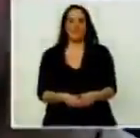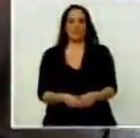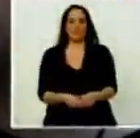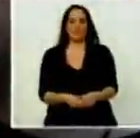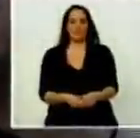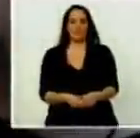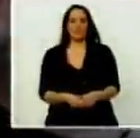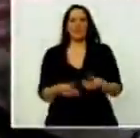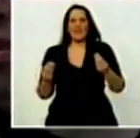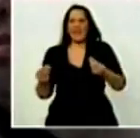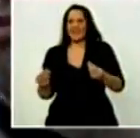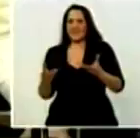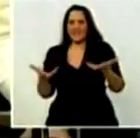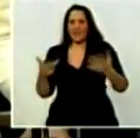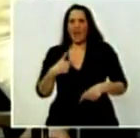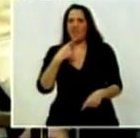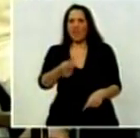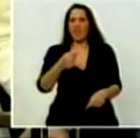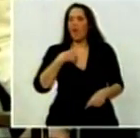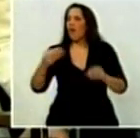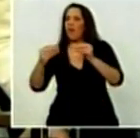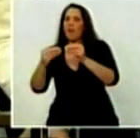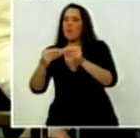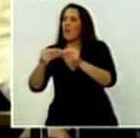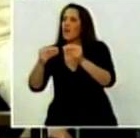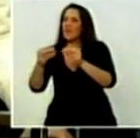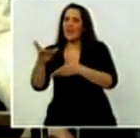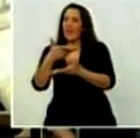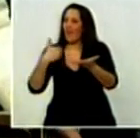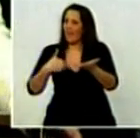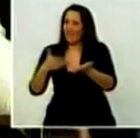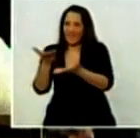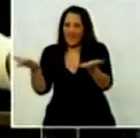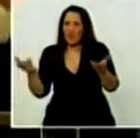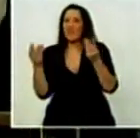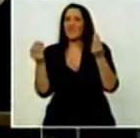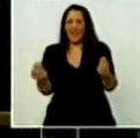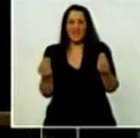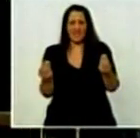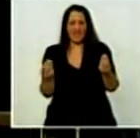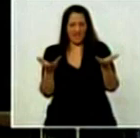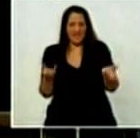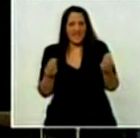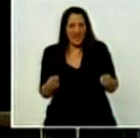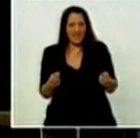¿Qué es esto, compatriotas? ¿Qué es esto,